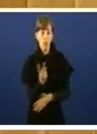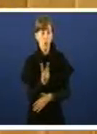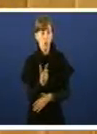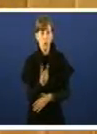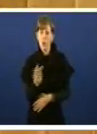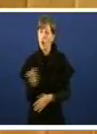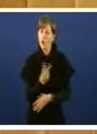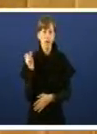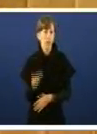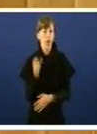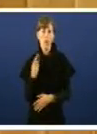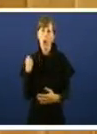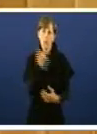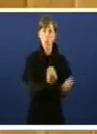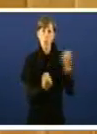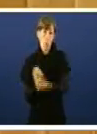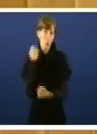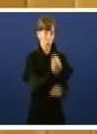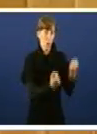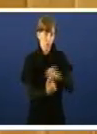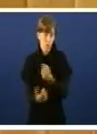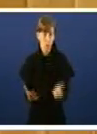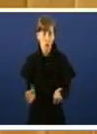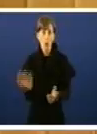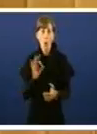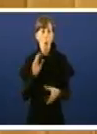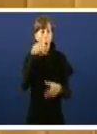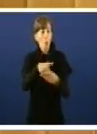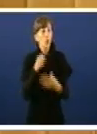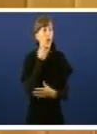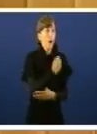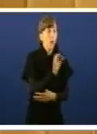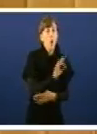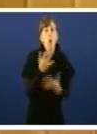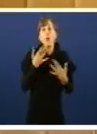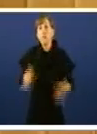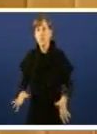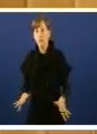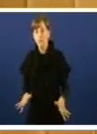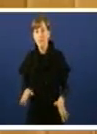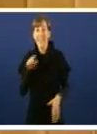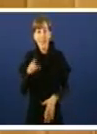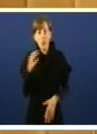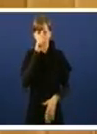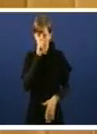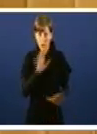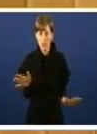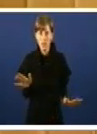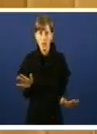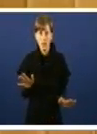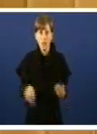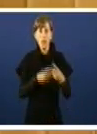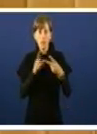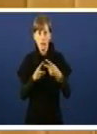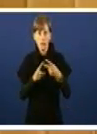activa ou por pasiva. ou votando a favor ou coa abstención. Isto hai que lembralo. En segundo